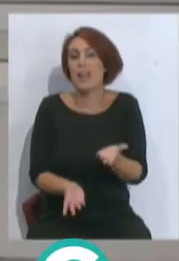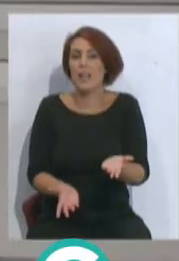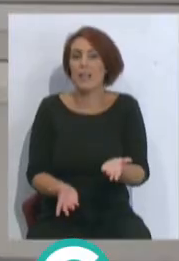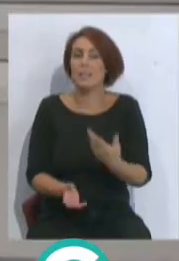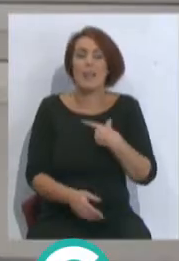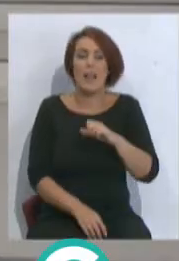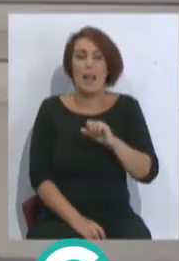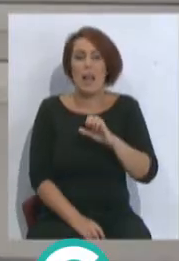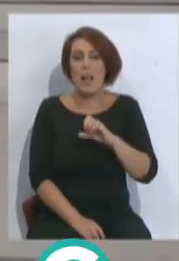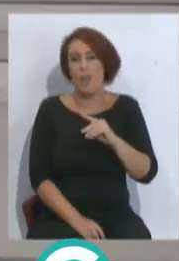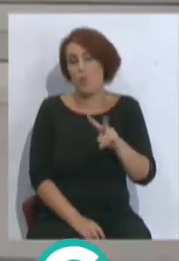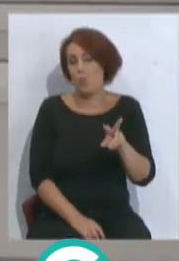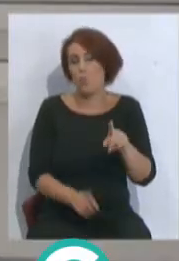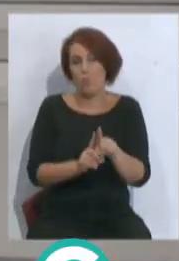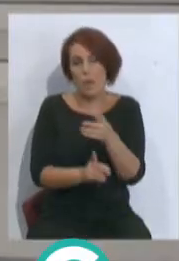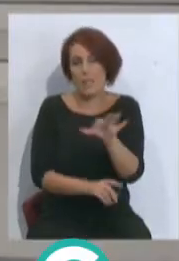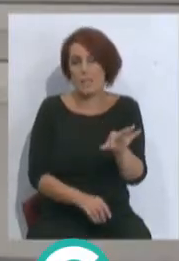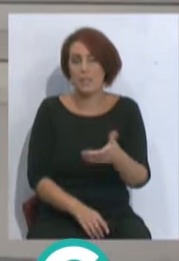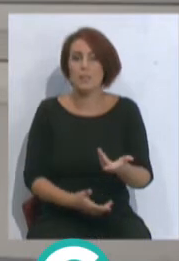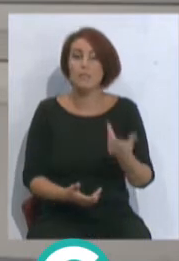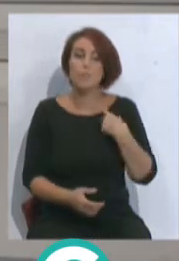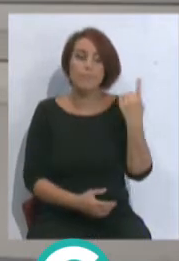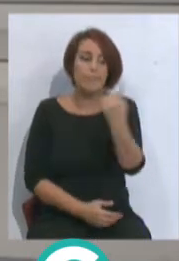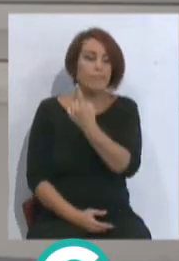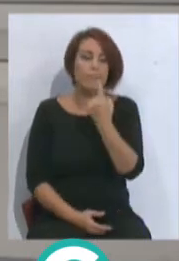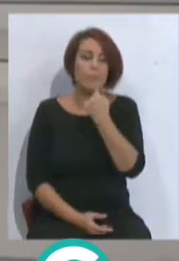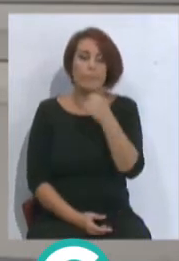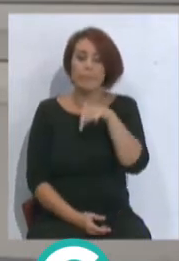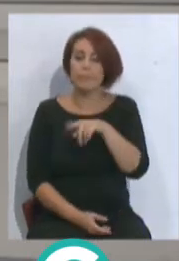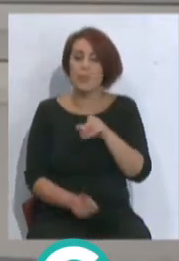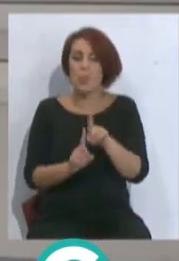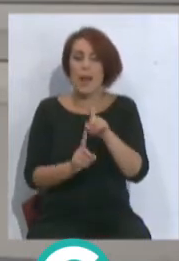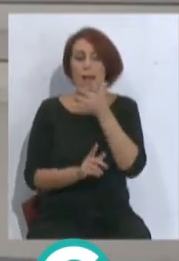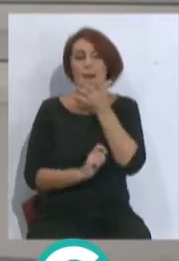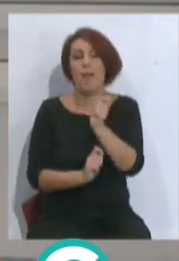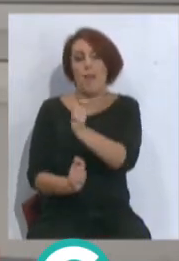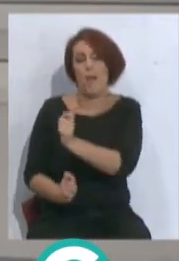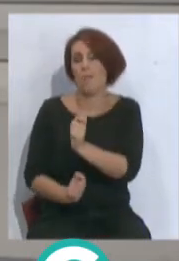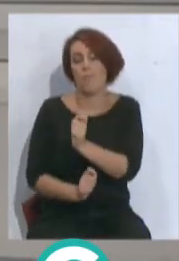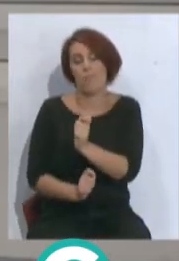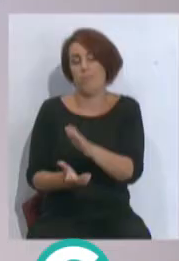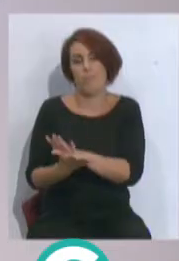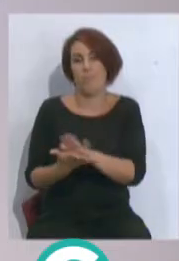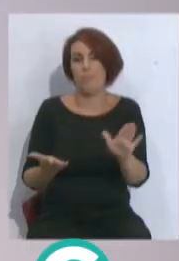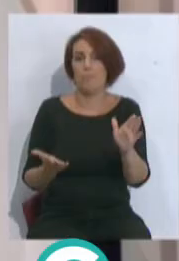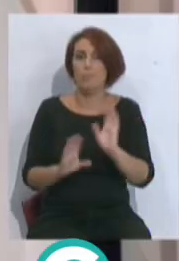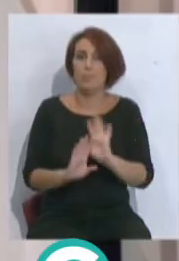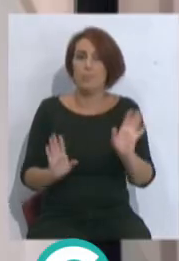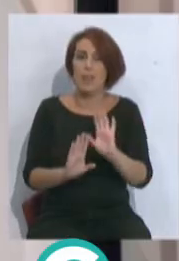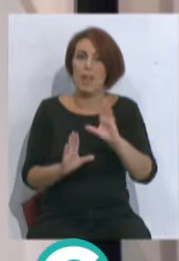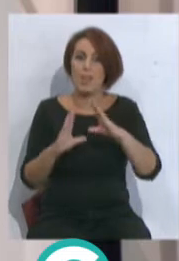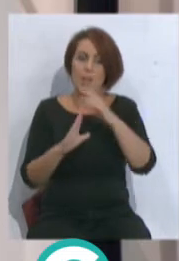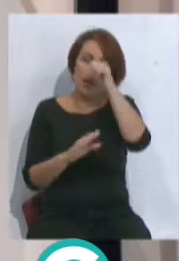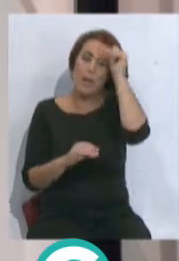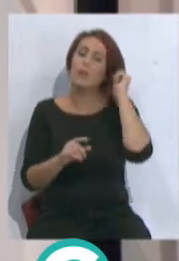es un crack. Y claro, cada uno, aquí no estamos para ponerle también etiquetas a nadie. No, aquí se la ponemos anti-cerberiano y punto. Tampoco